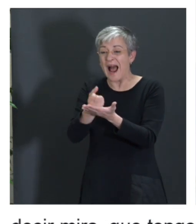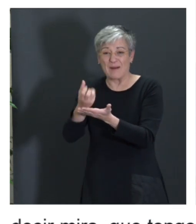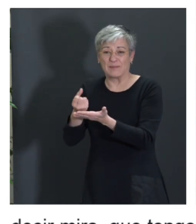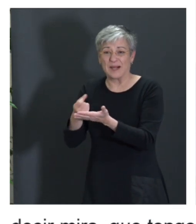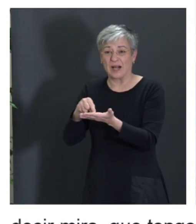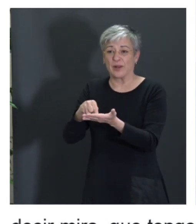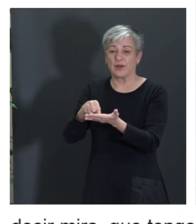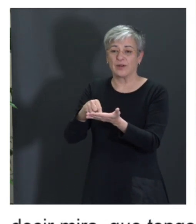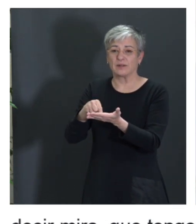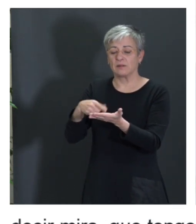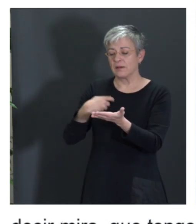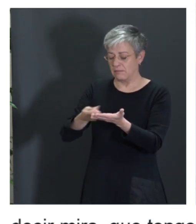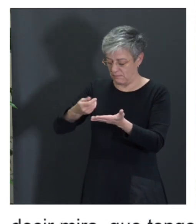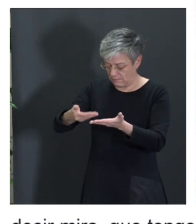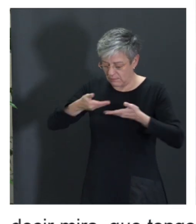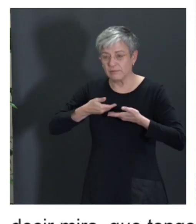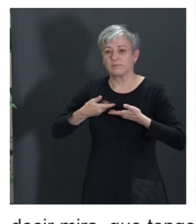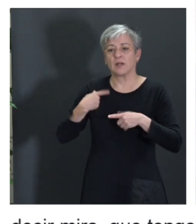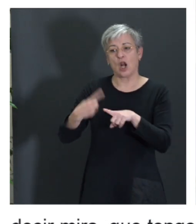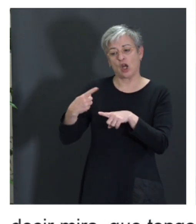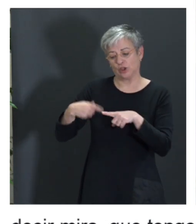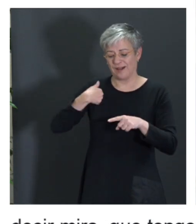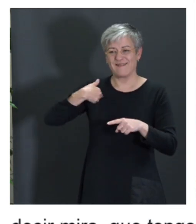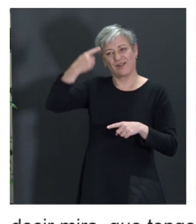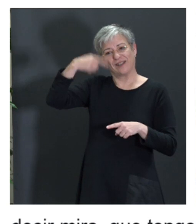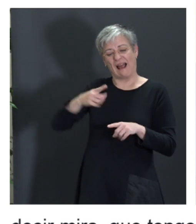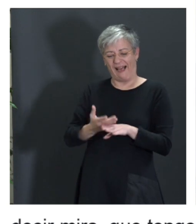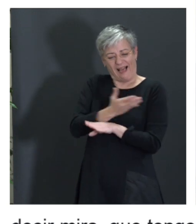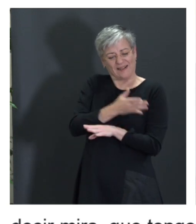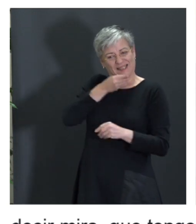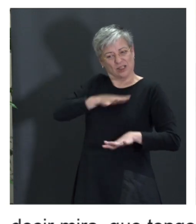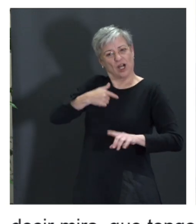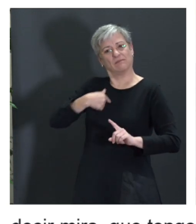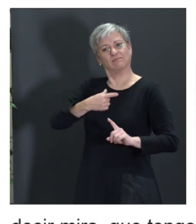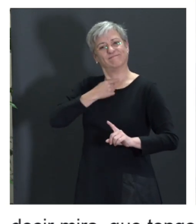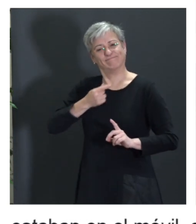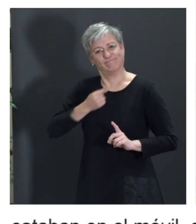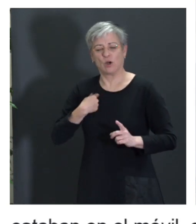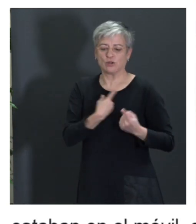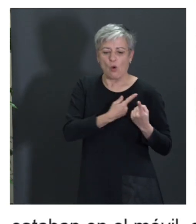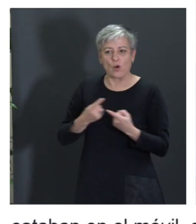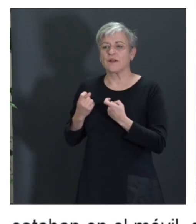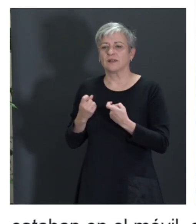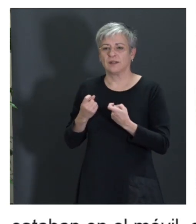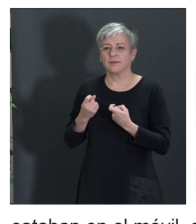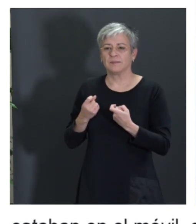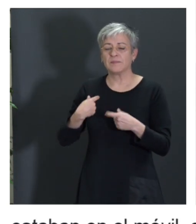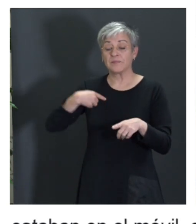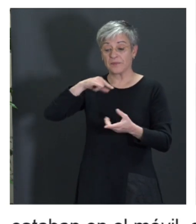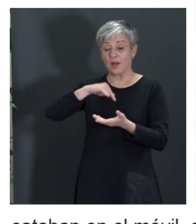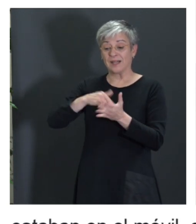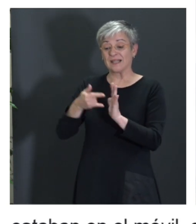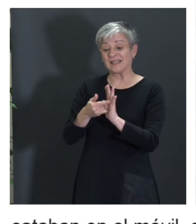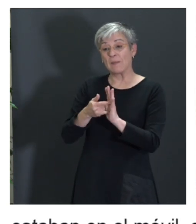digamos, te ofrecieran las cosas según lo que tú ya habías dicho que necesitabas, ¿no? Y entonces esos sistemas